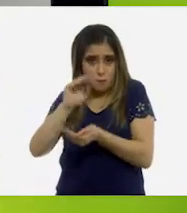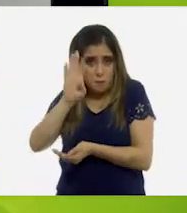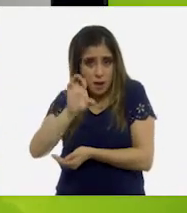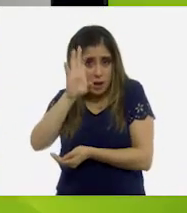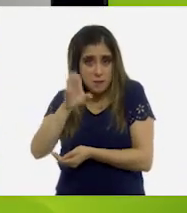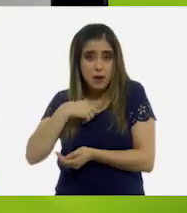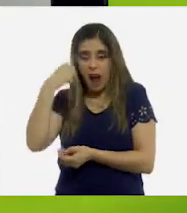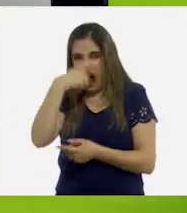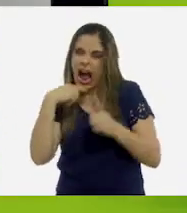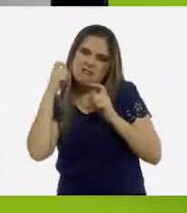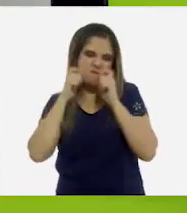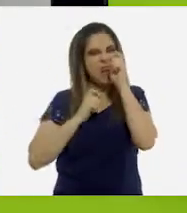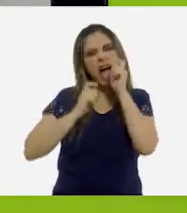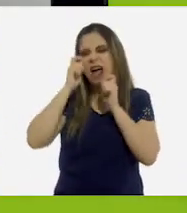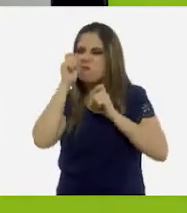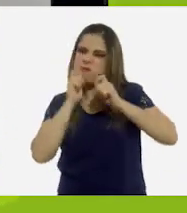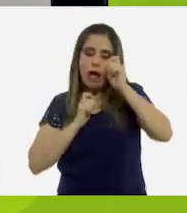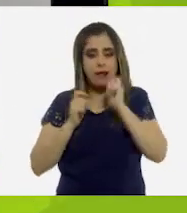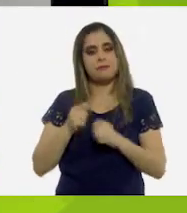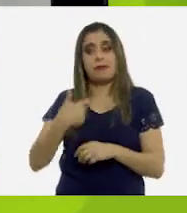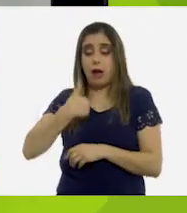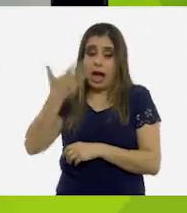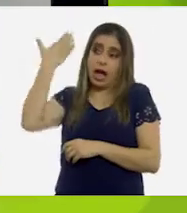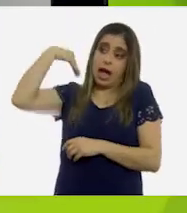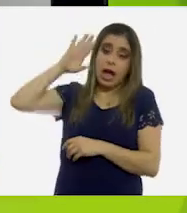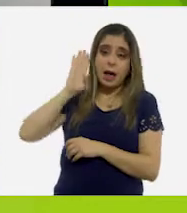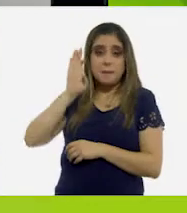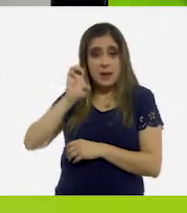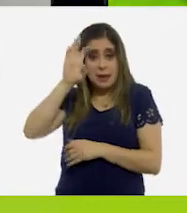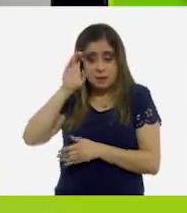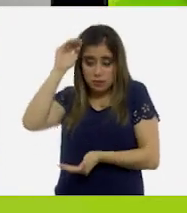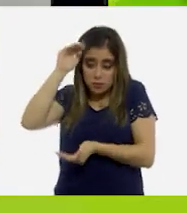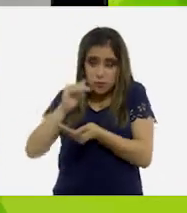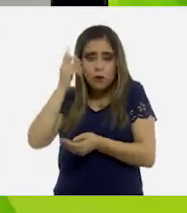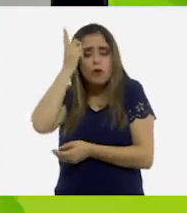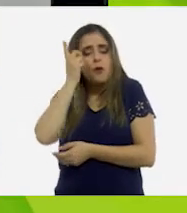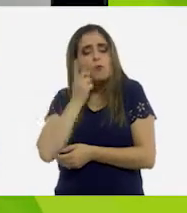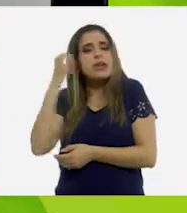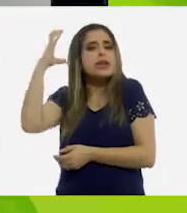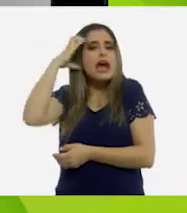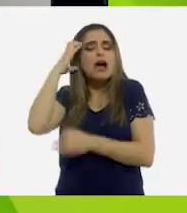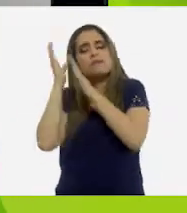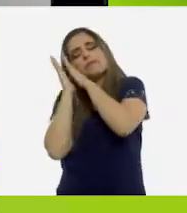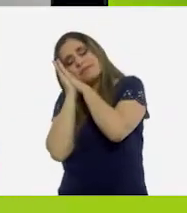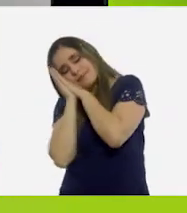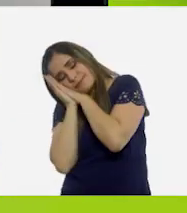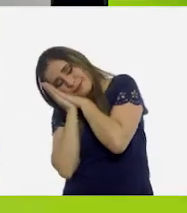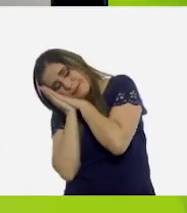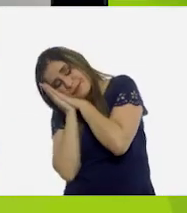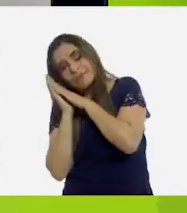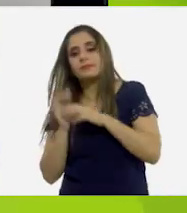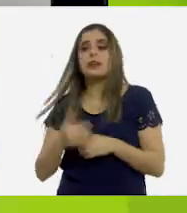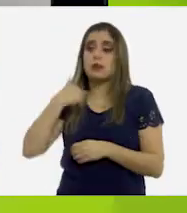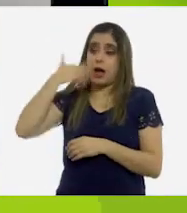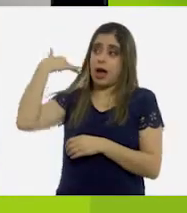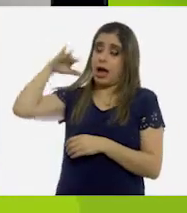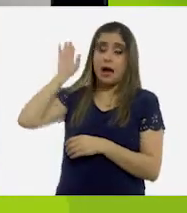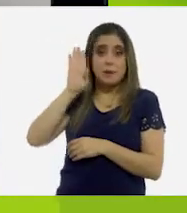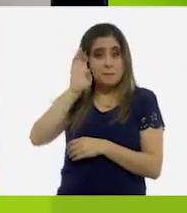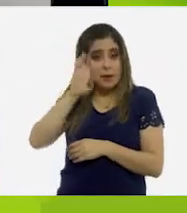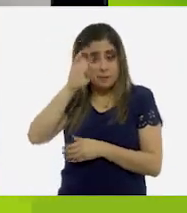caras locas, cuando yo era bebé, ihro él mío en mi comita, cuando yo era bebé,